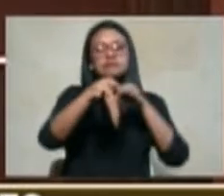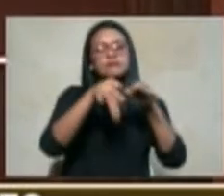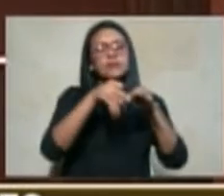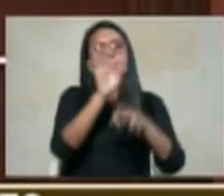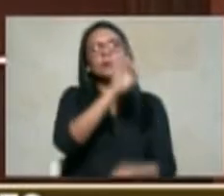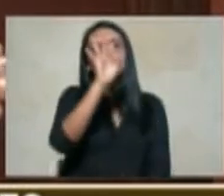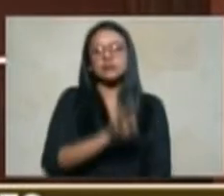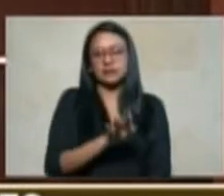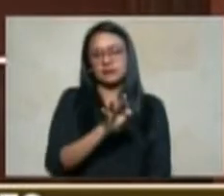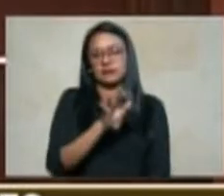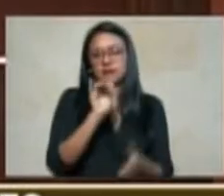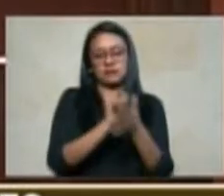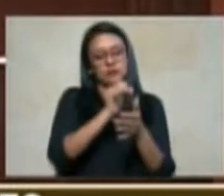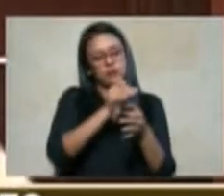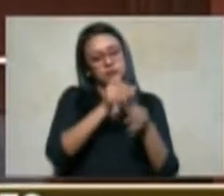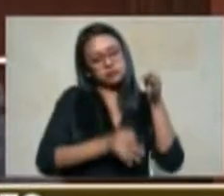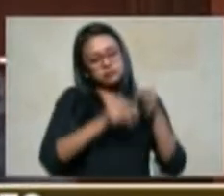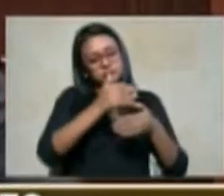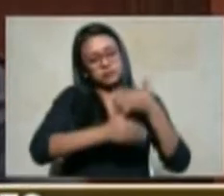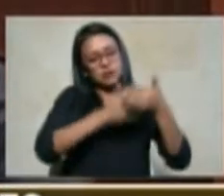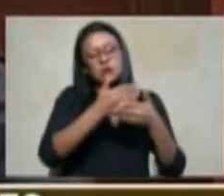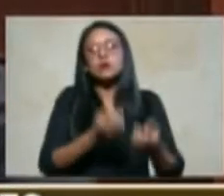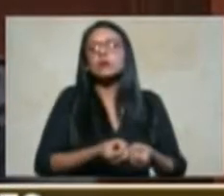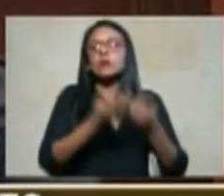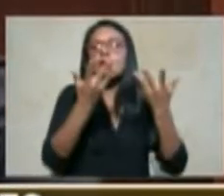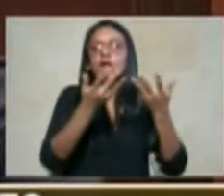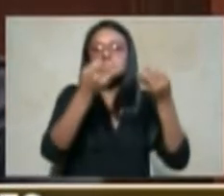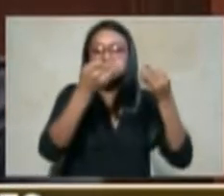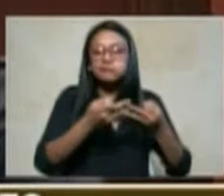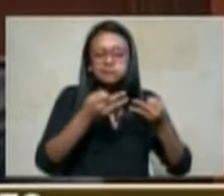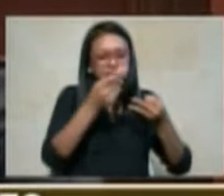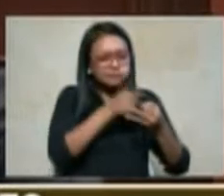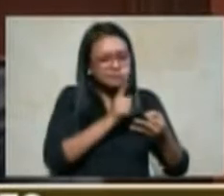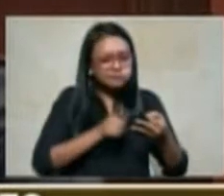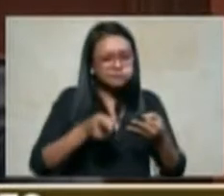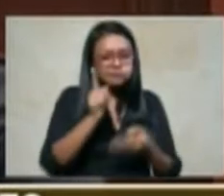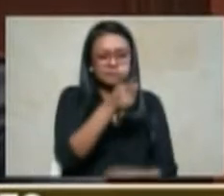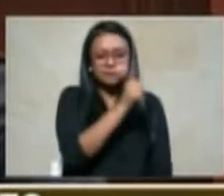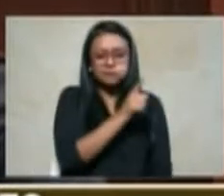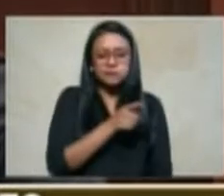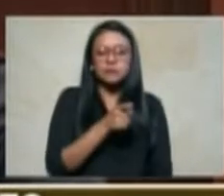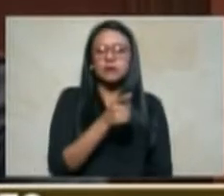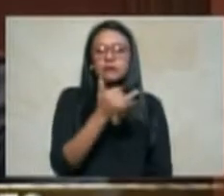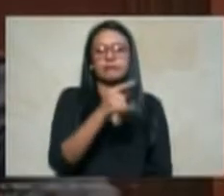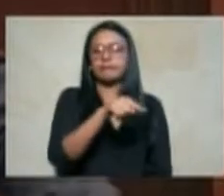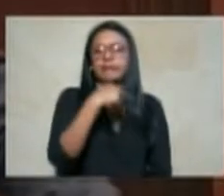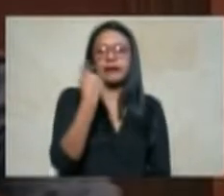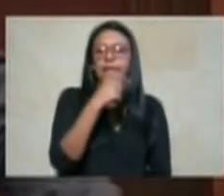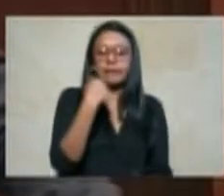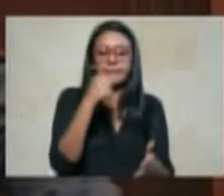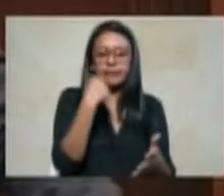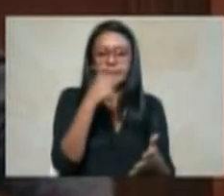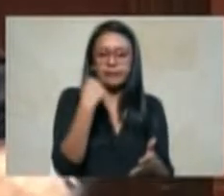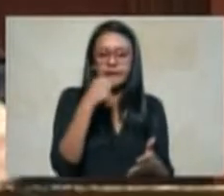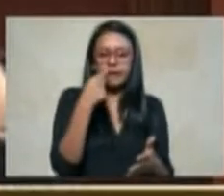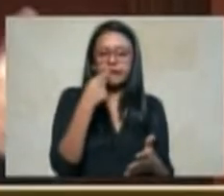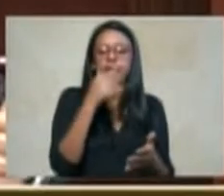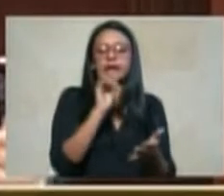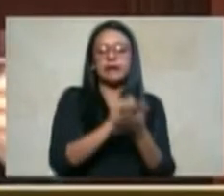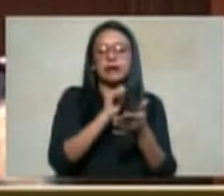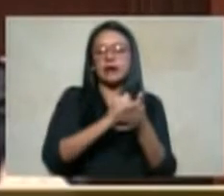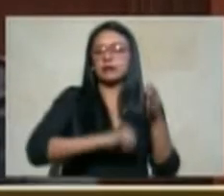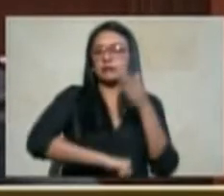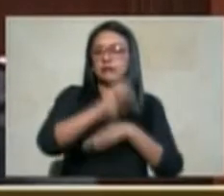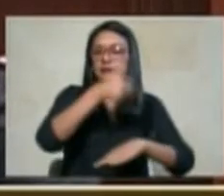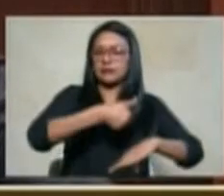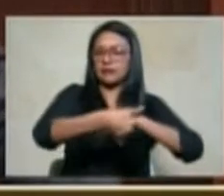cuántos entonces han sido fallados favorablemente al reclamante y cuántos no lo han sido